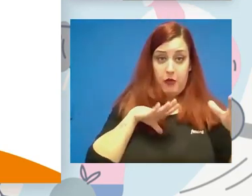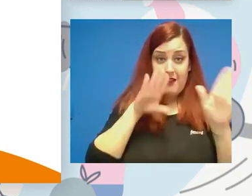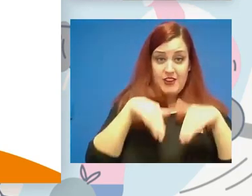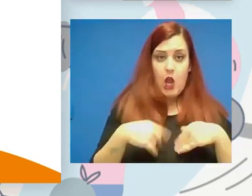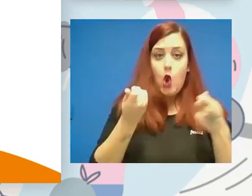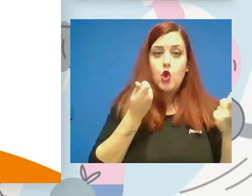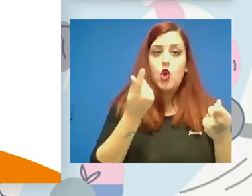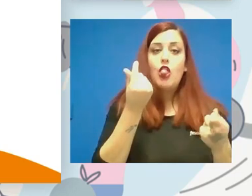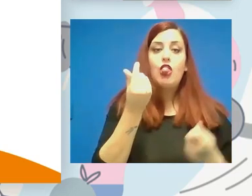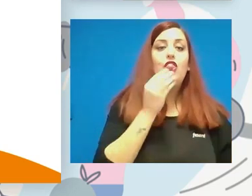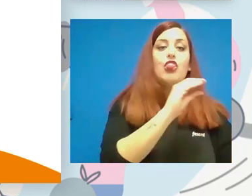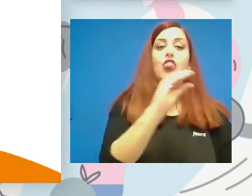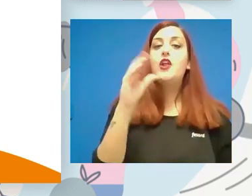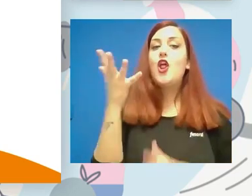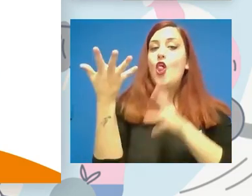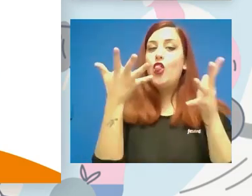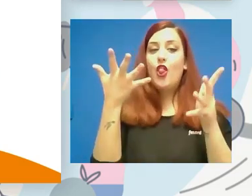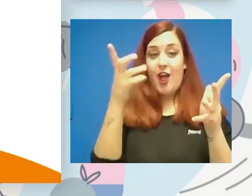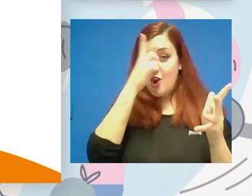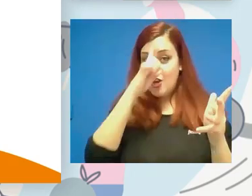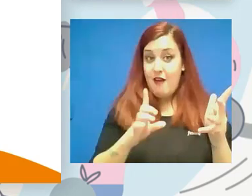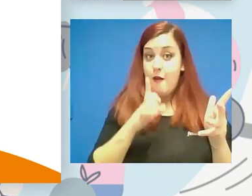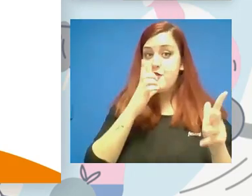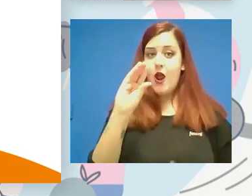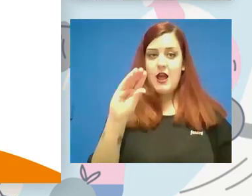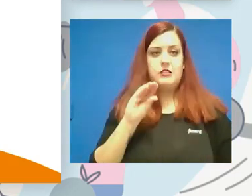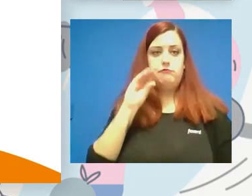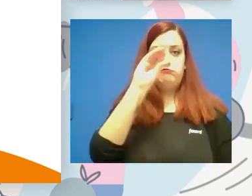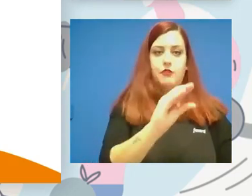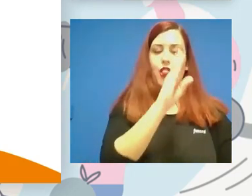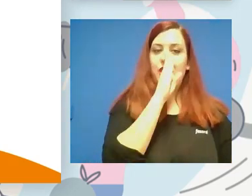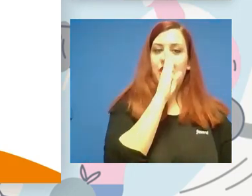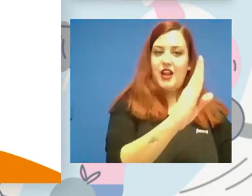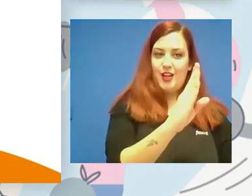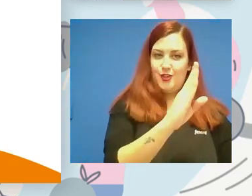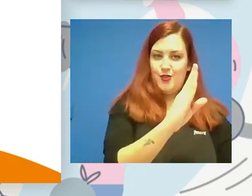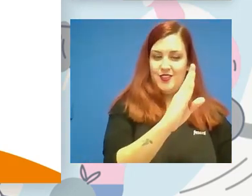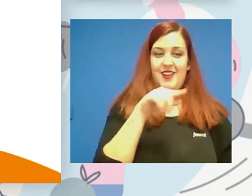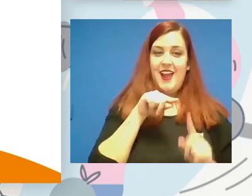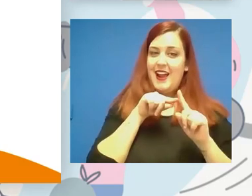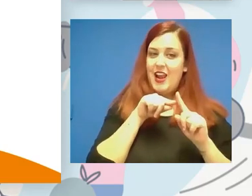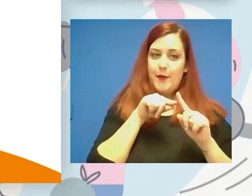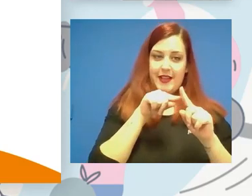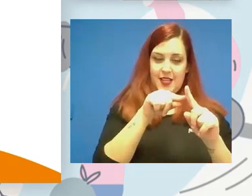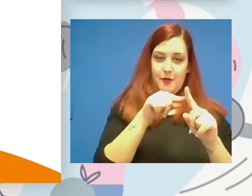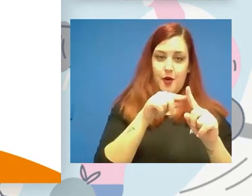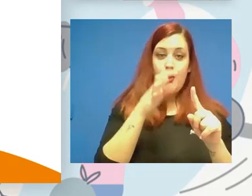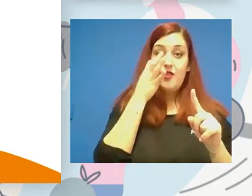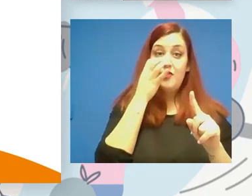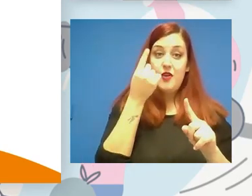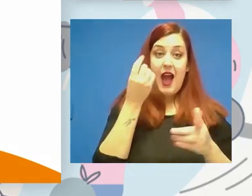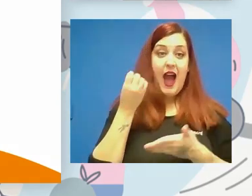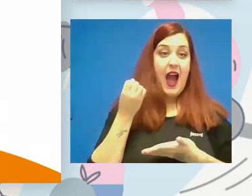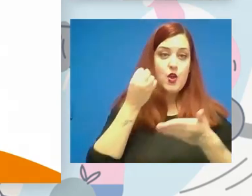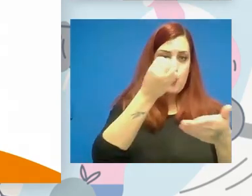ahora aquí, pues, se debe de consignar y la aspiración que tenemos es que sean ayudas finalistas